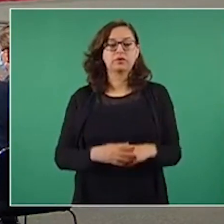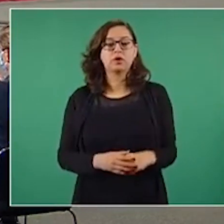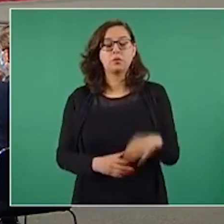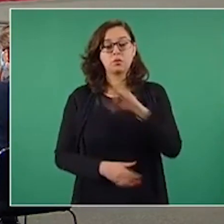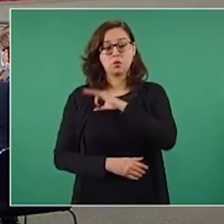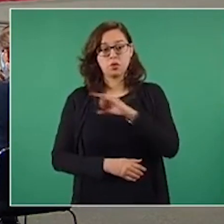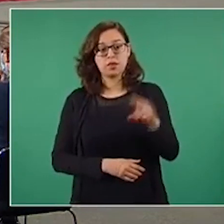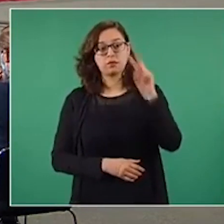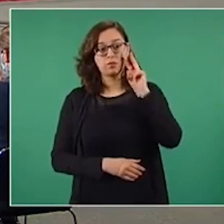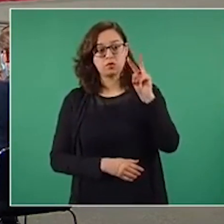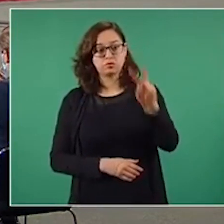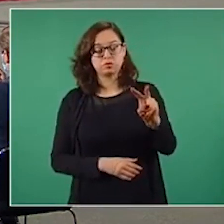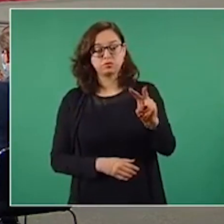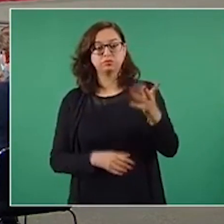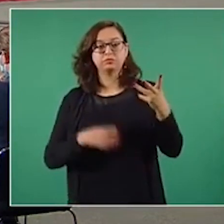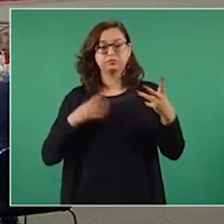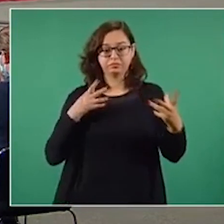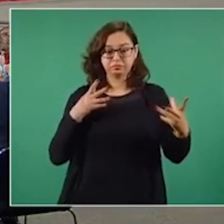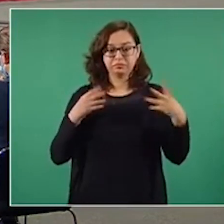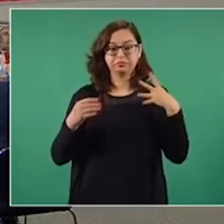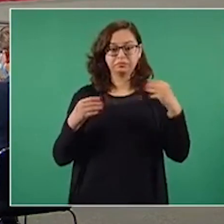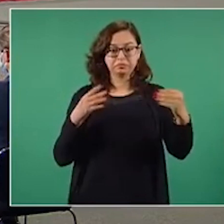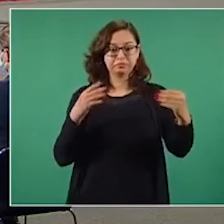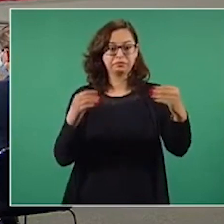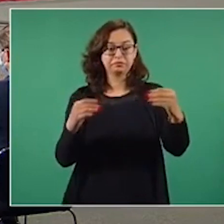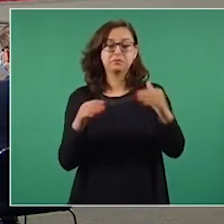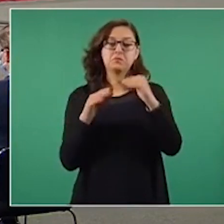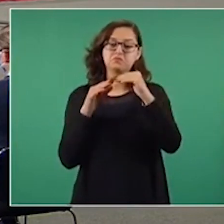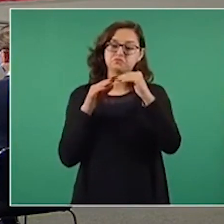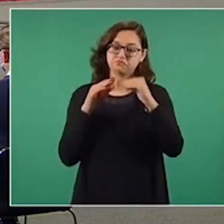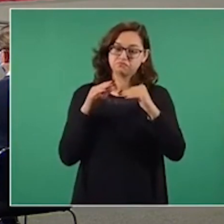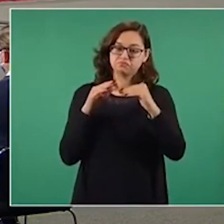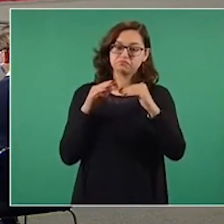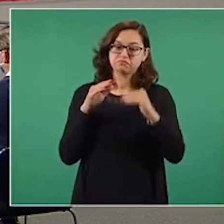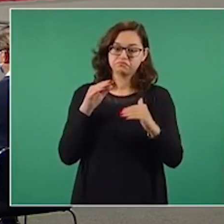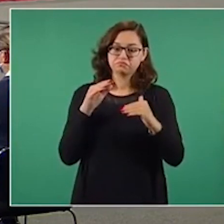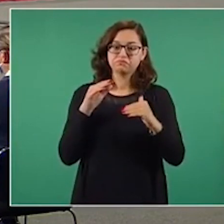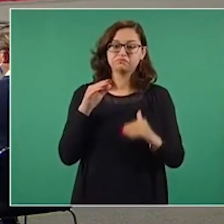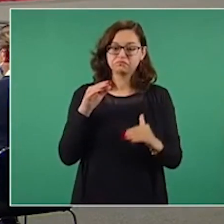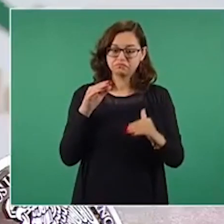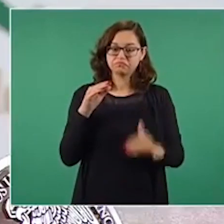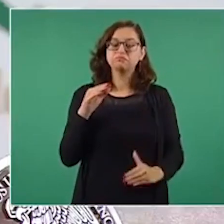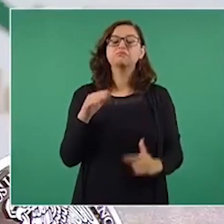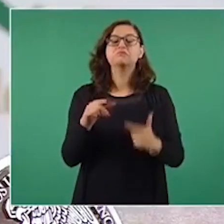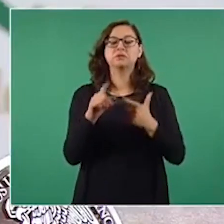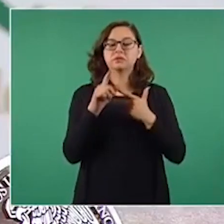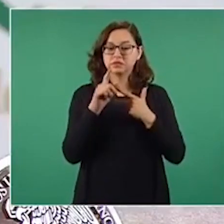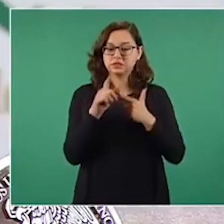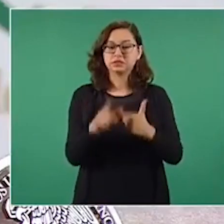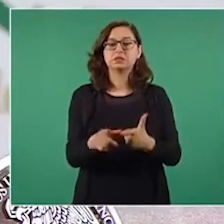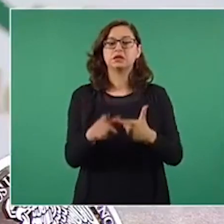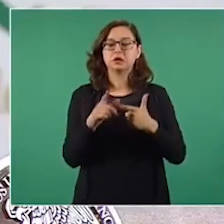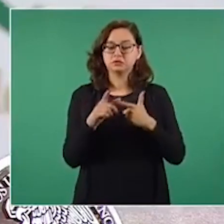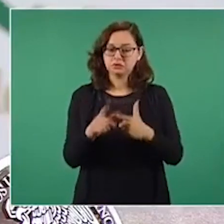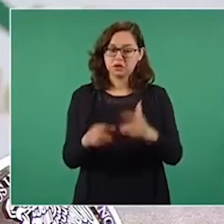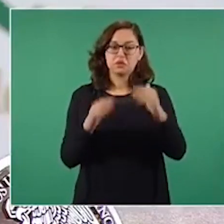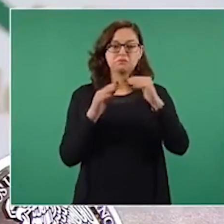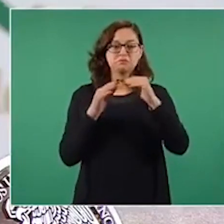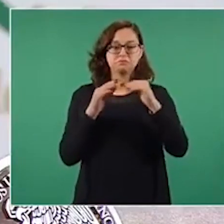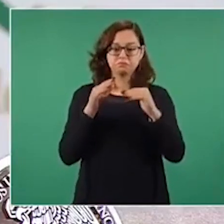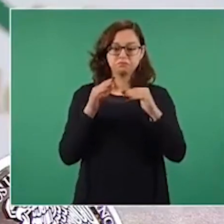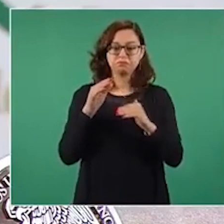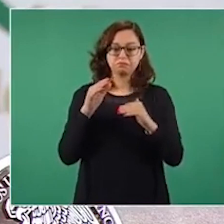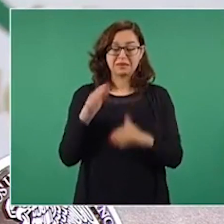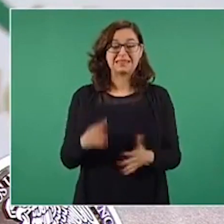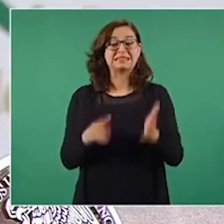la que se muestra que continúa la reducción de la epidemia a nivel nacional y son ya las 32